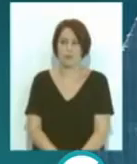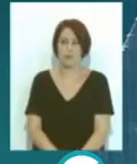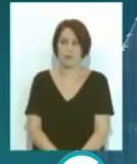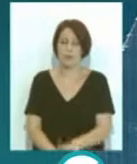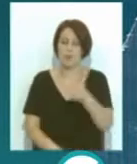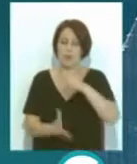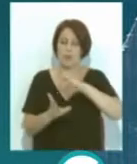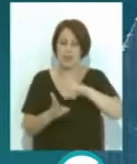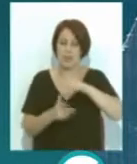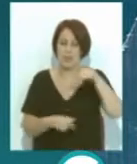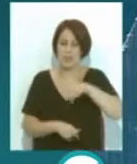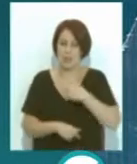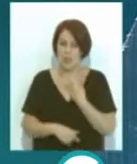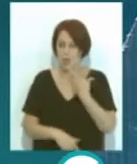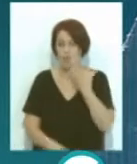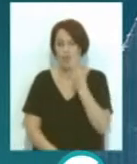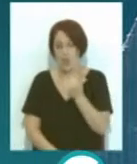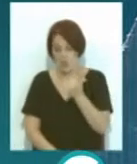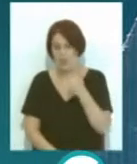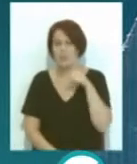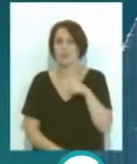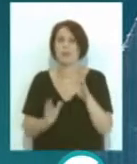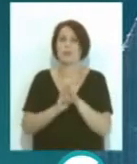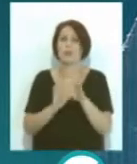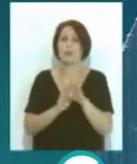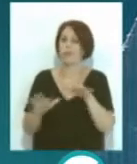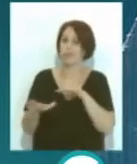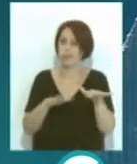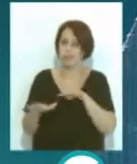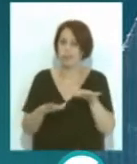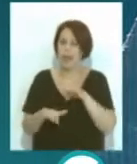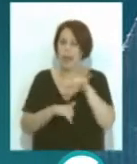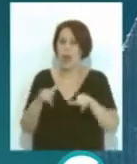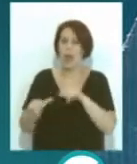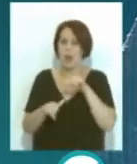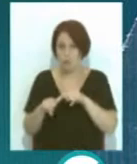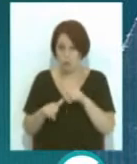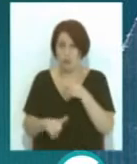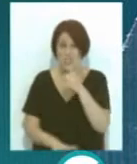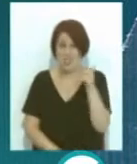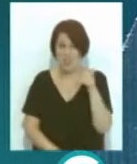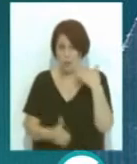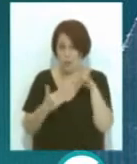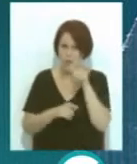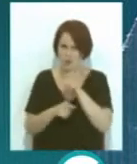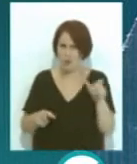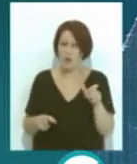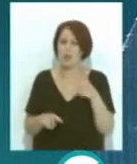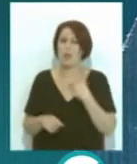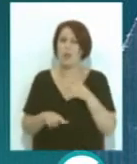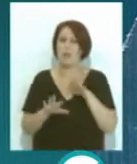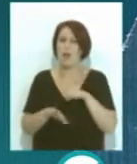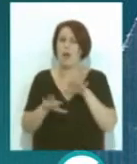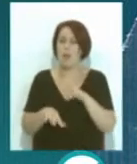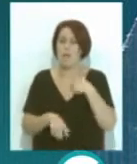Más noticias en esta edición de 5 días continúan las movilizaciones de Airbus y más de un centenar de personas se han